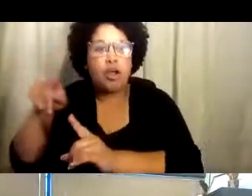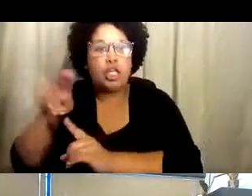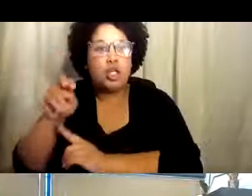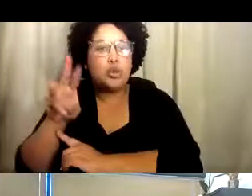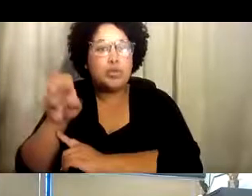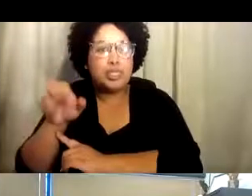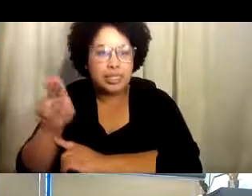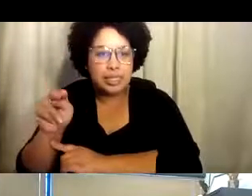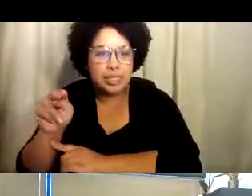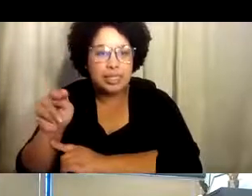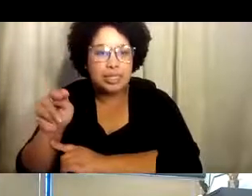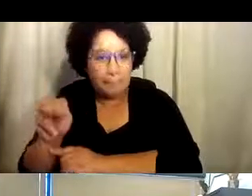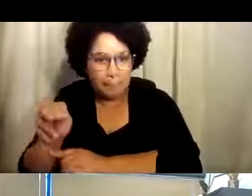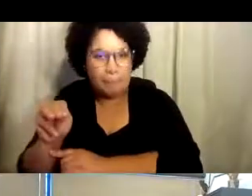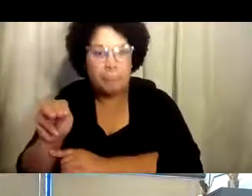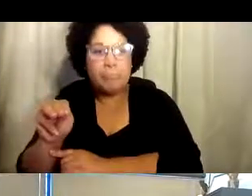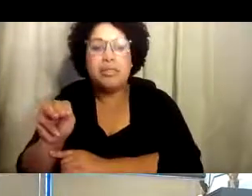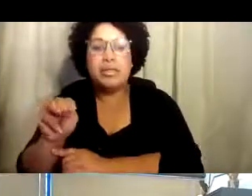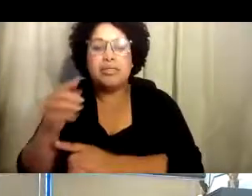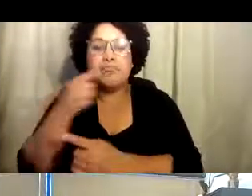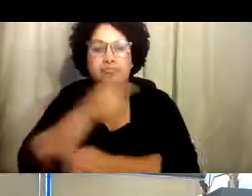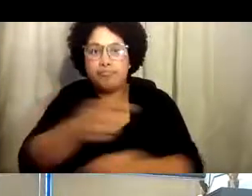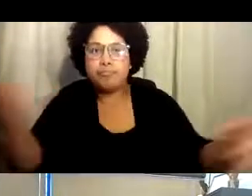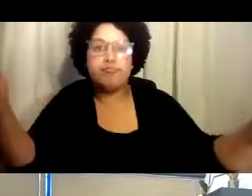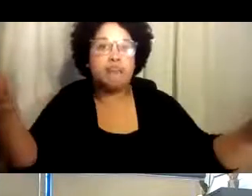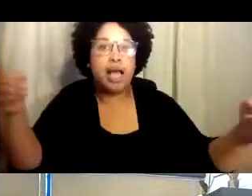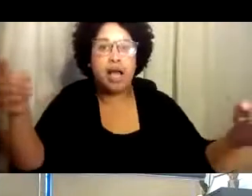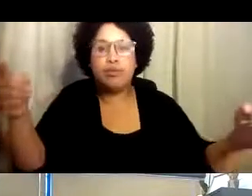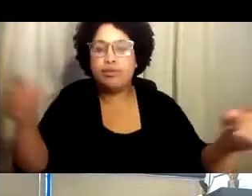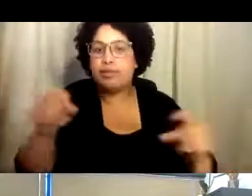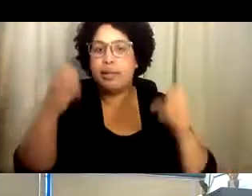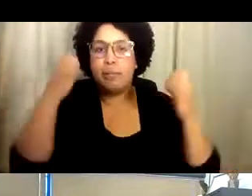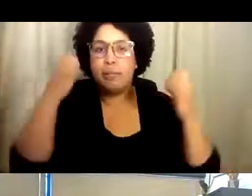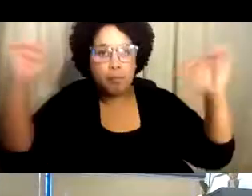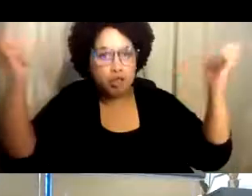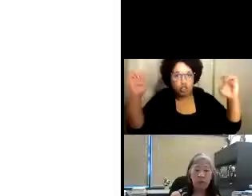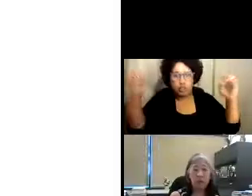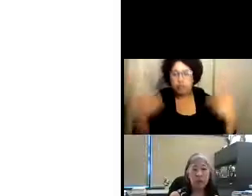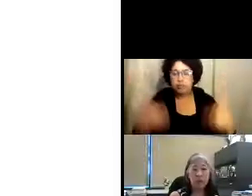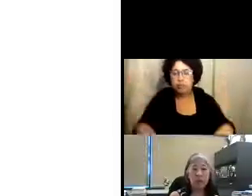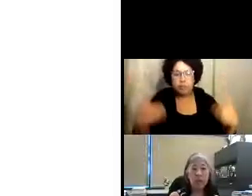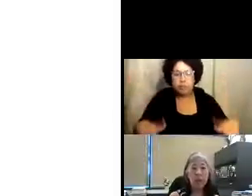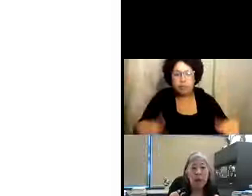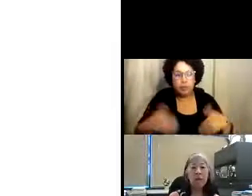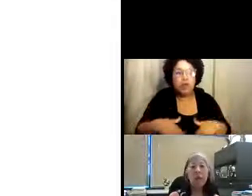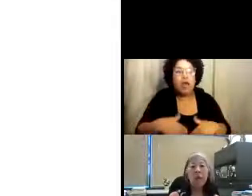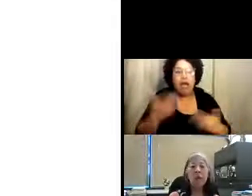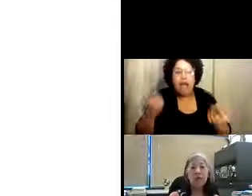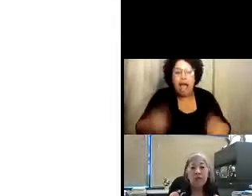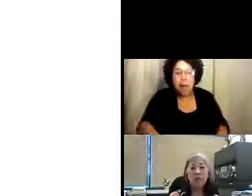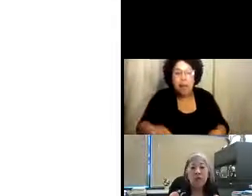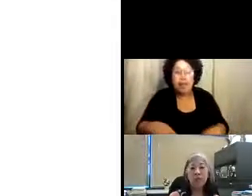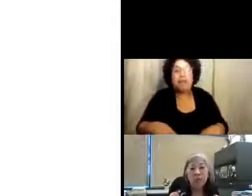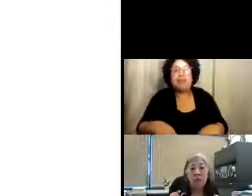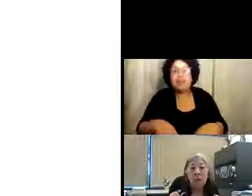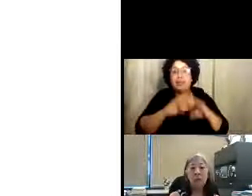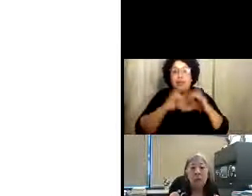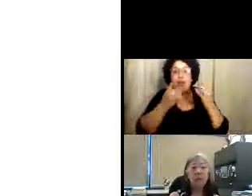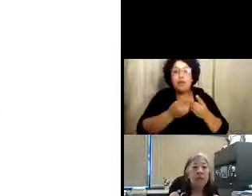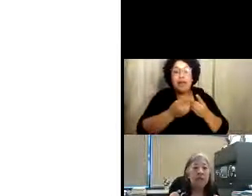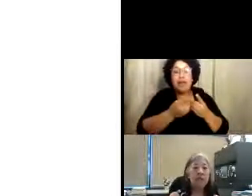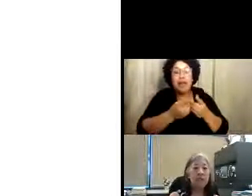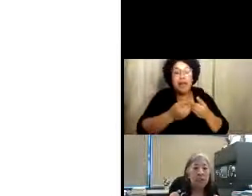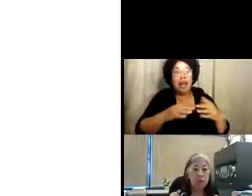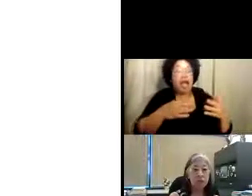declaró un estado de emergencia, lo cual otorgó al departamento la autoridad de renunciar a provisiones